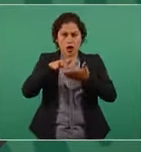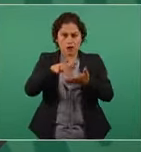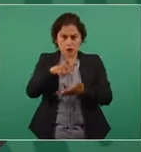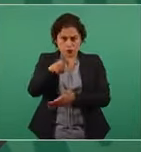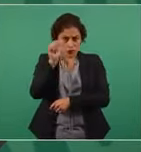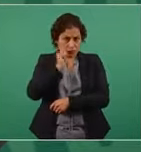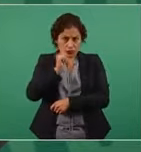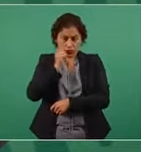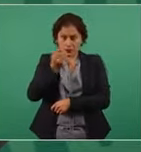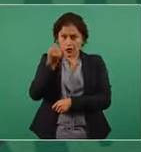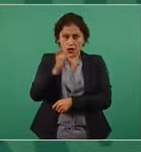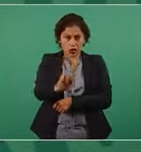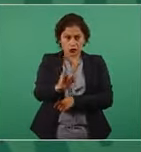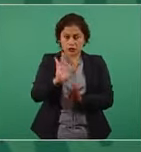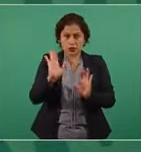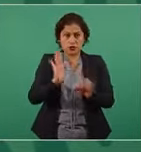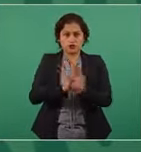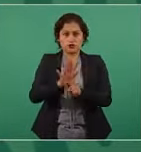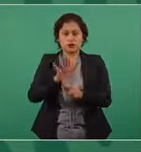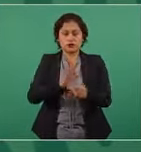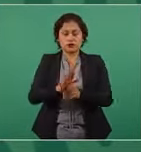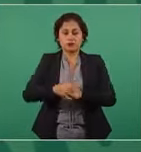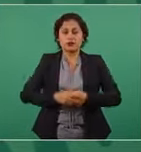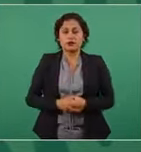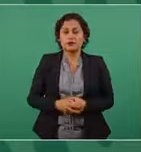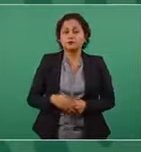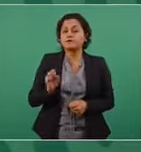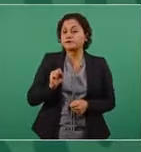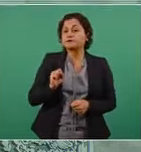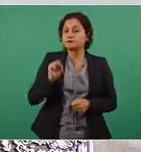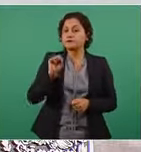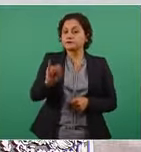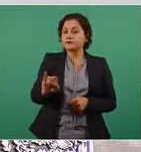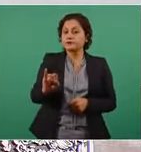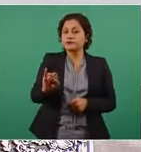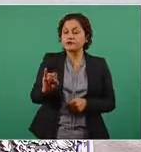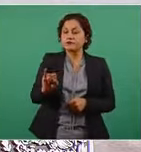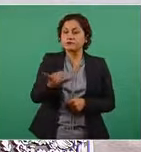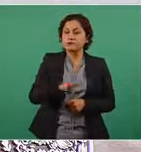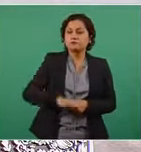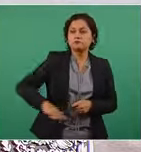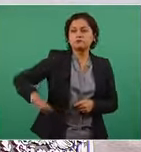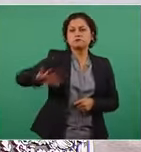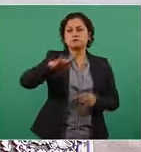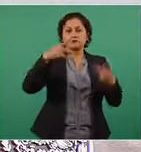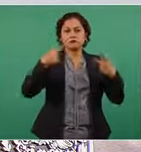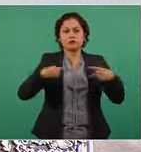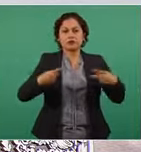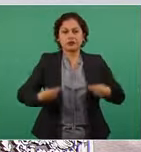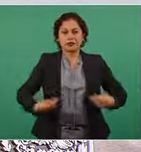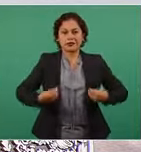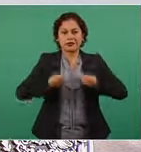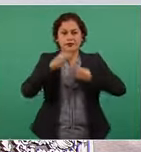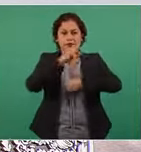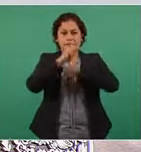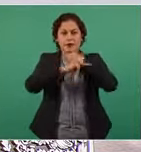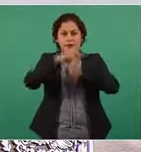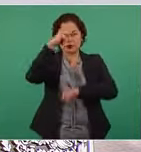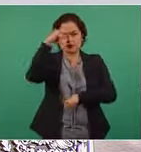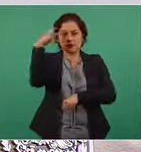el pueblo es mucha pieza y solo el pueblo puede salvar al pueblo